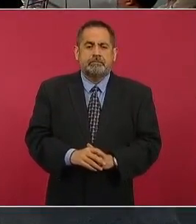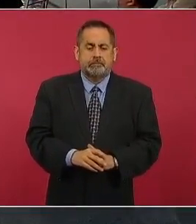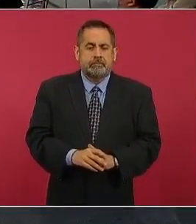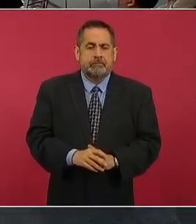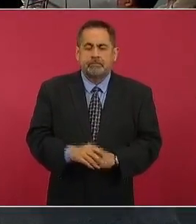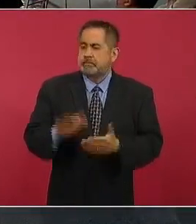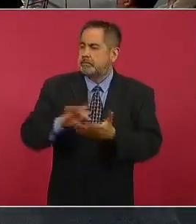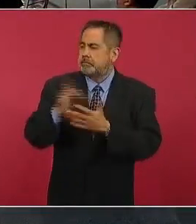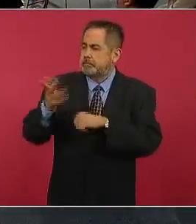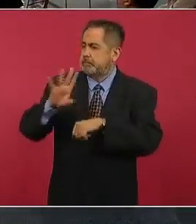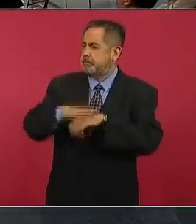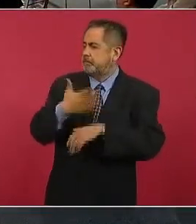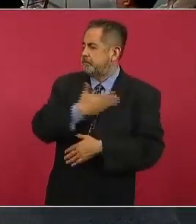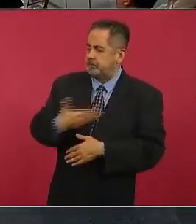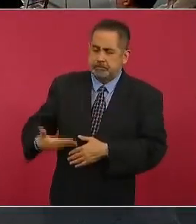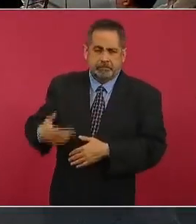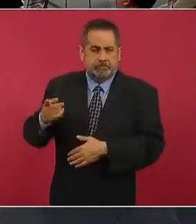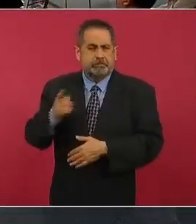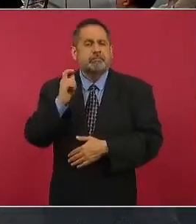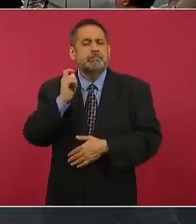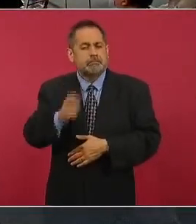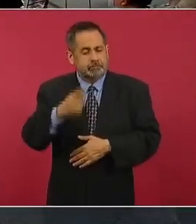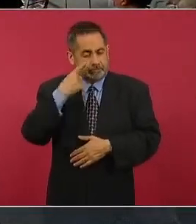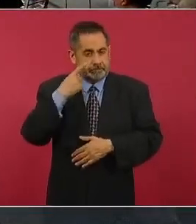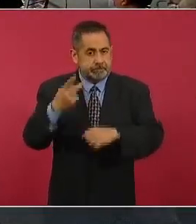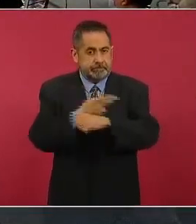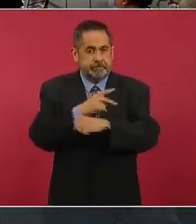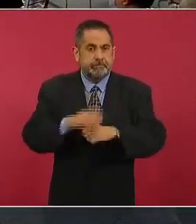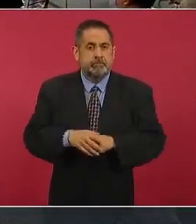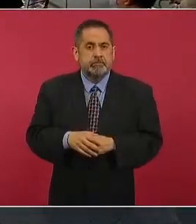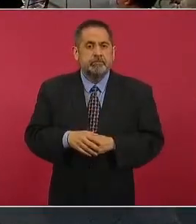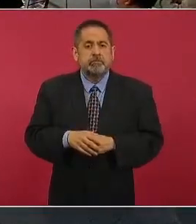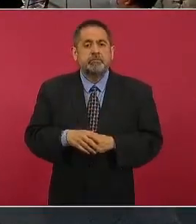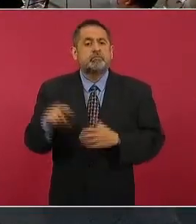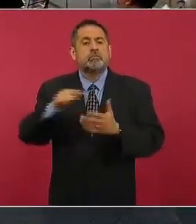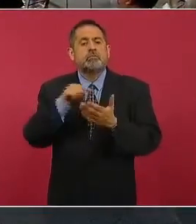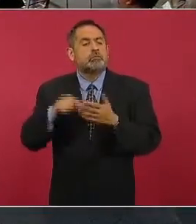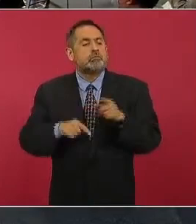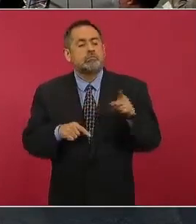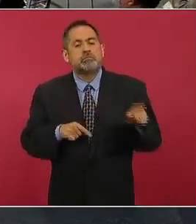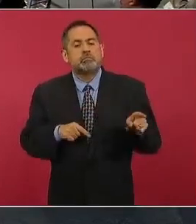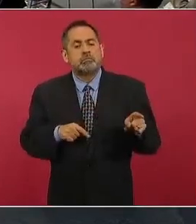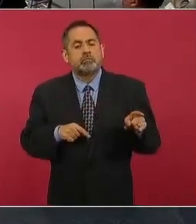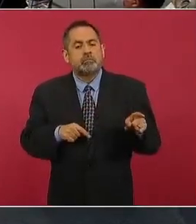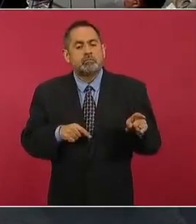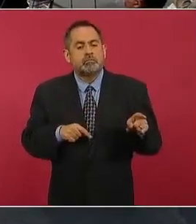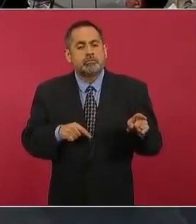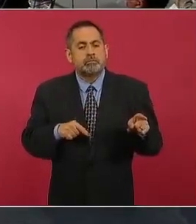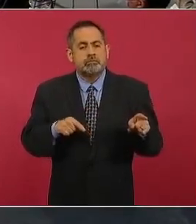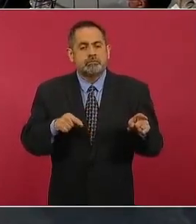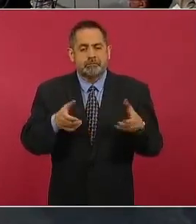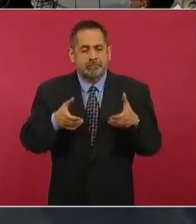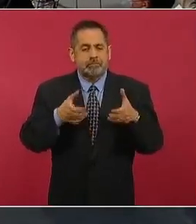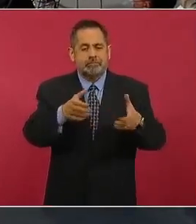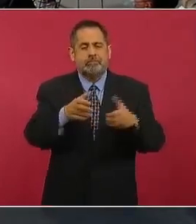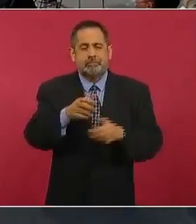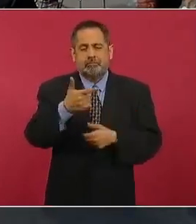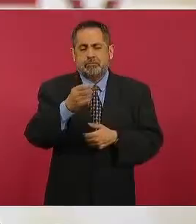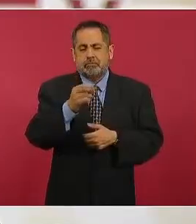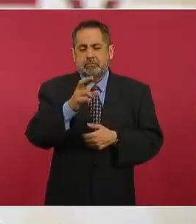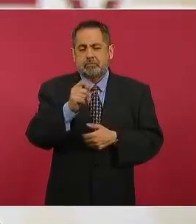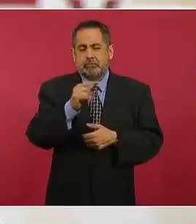gracias con su permiso señor presidente fue un en el libramiento Carlos Salinas de Gortari en Monclova